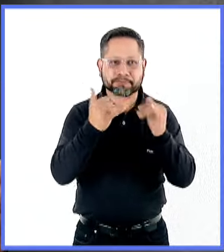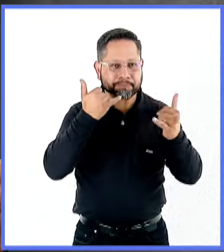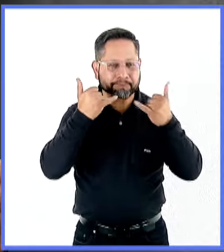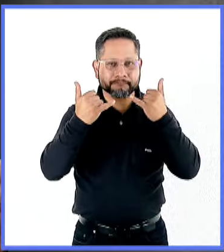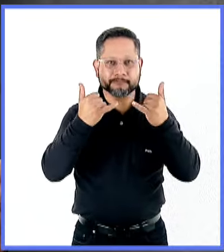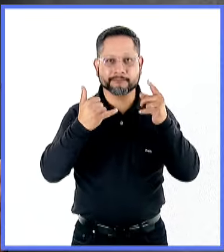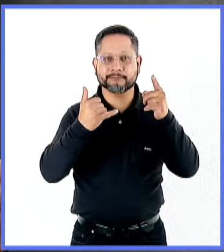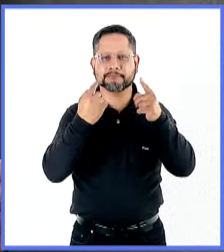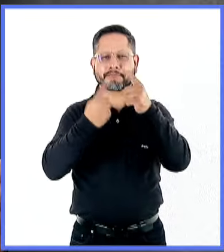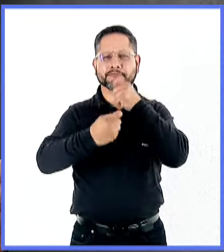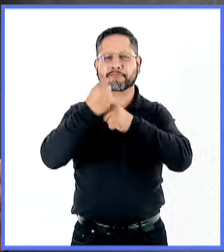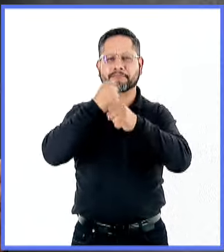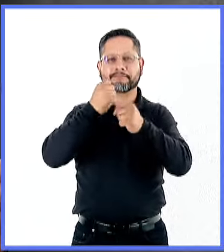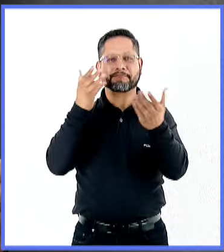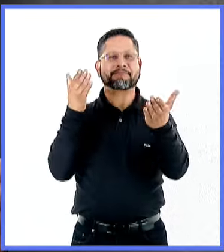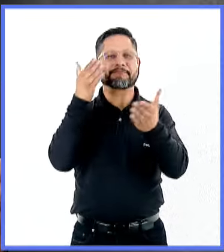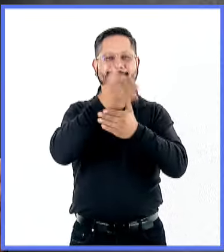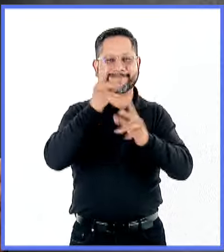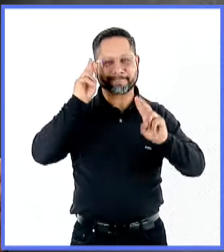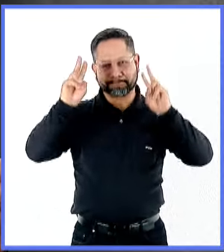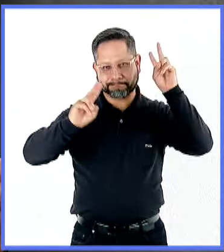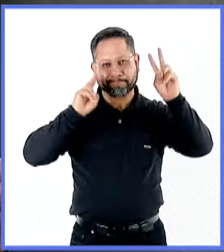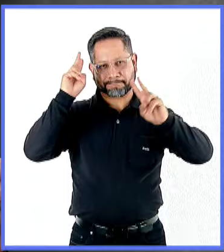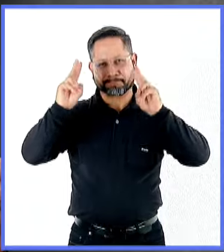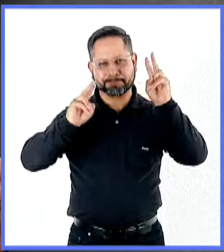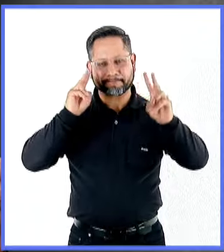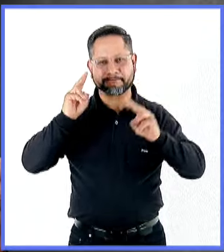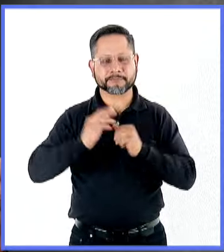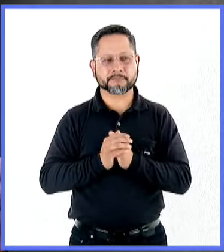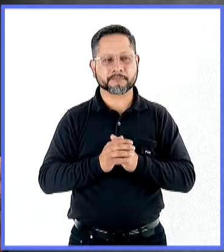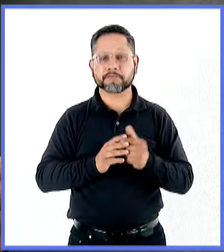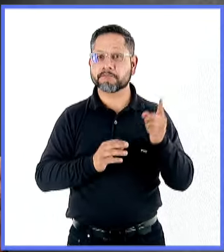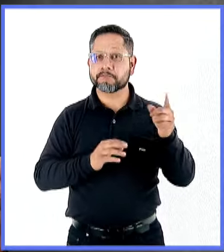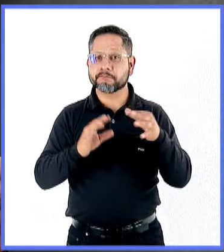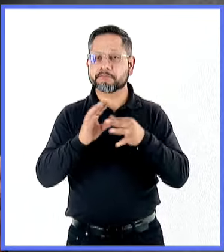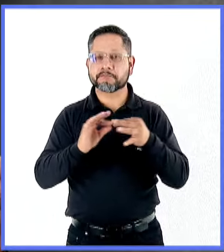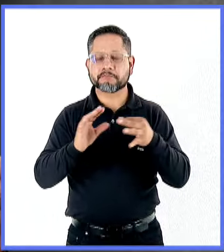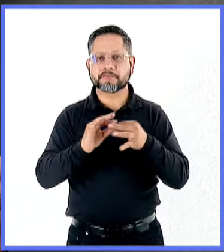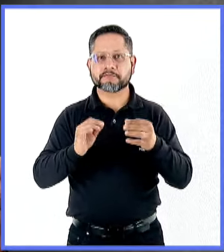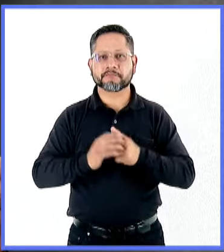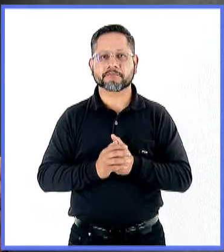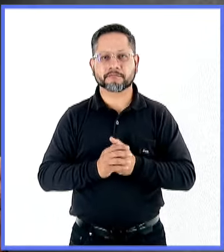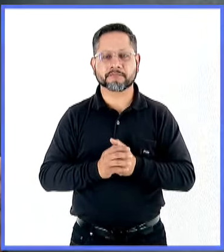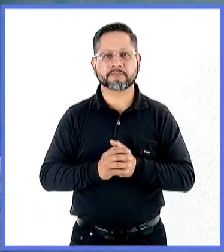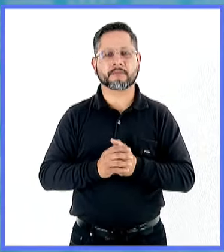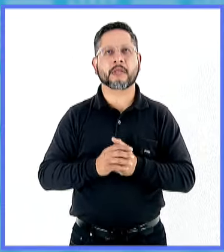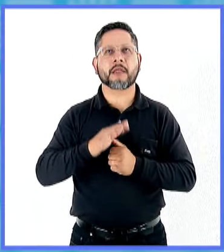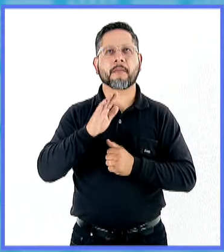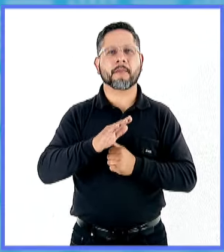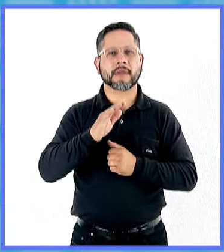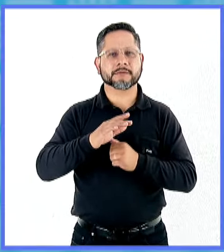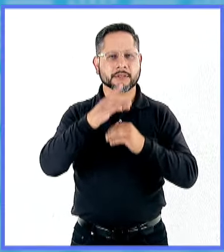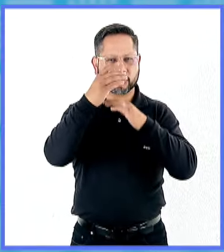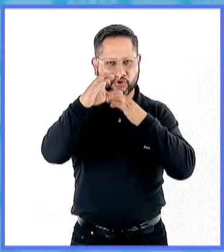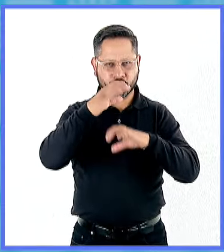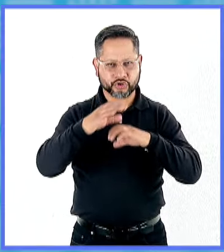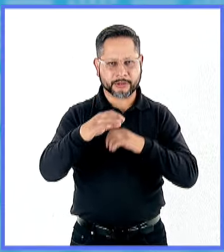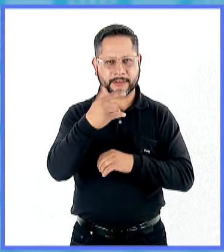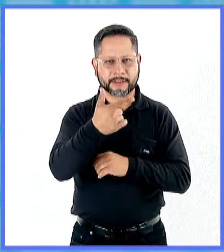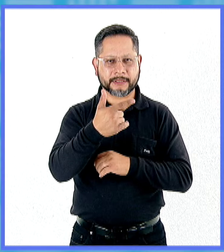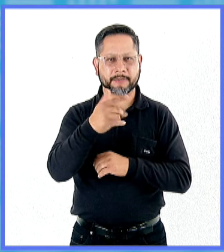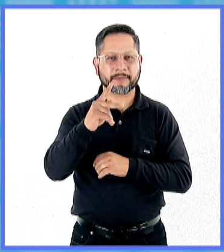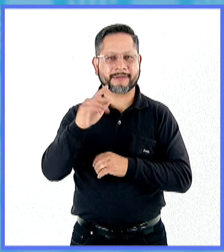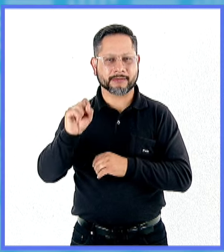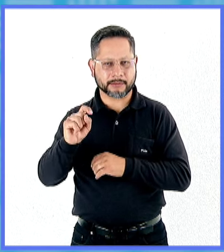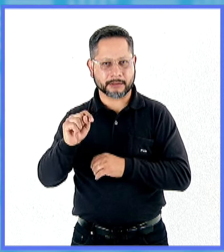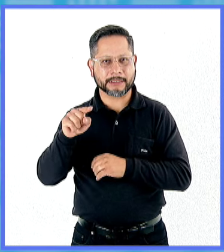hace casi un año, ¿no? Así solemos hacer las cosas. Él va a hablar de Turing, ChatGPT y las promesas de la inteligencia